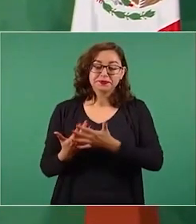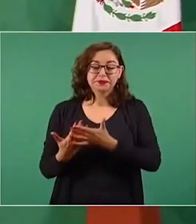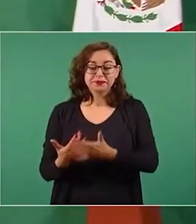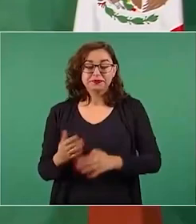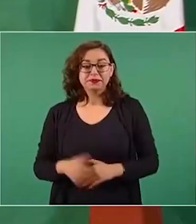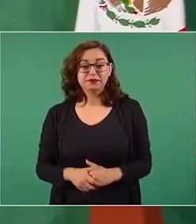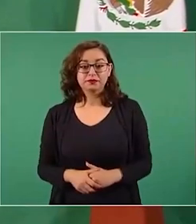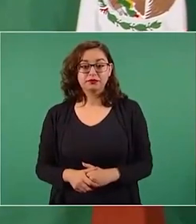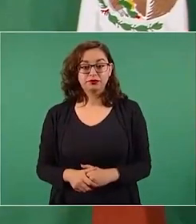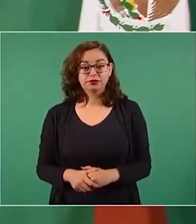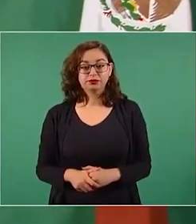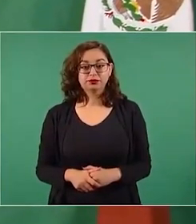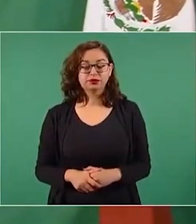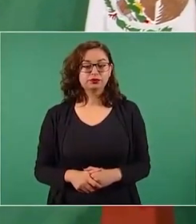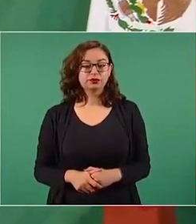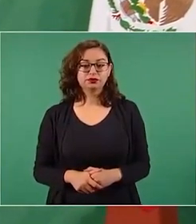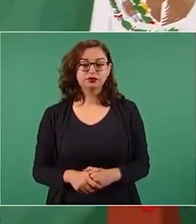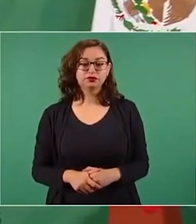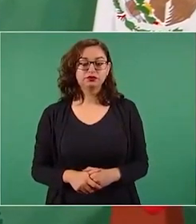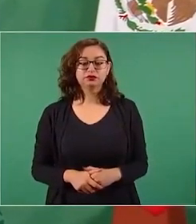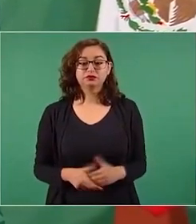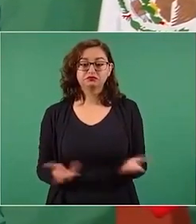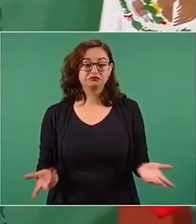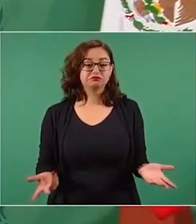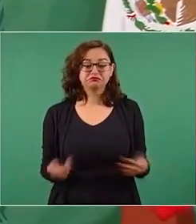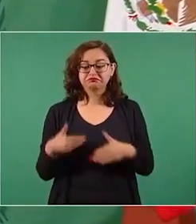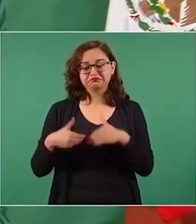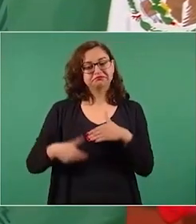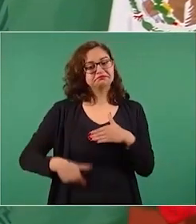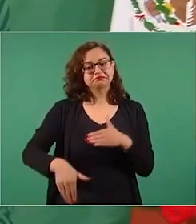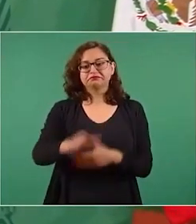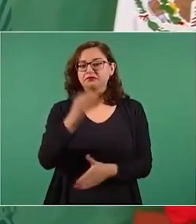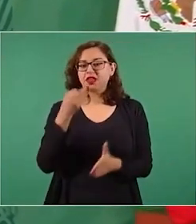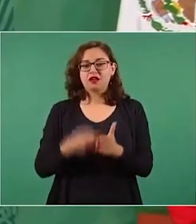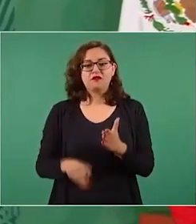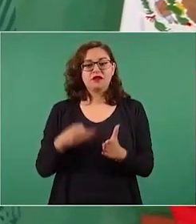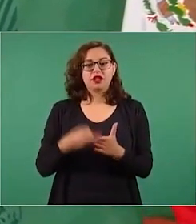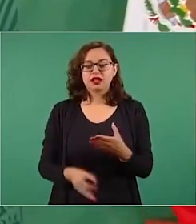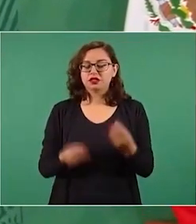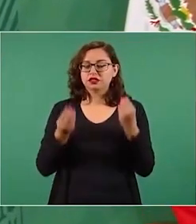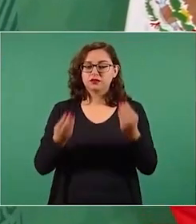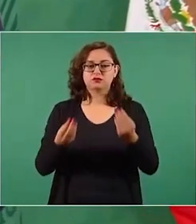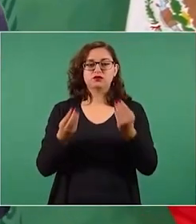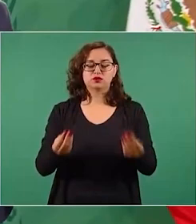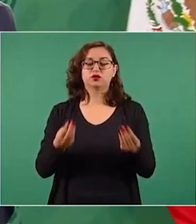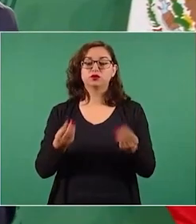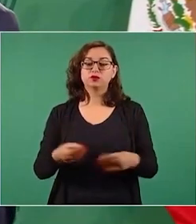falta mucho en la política,